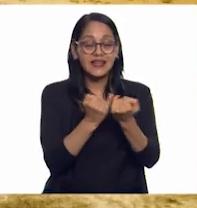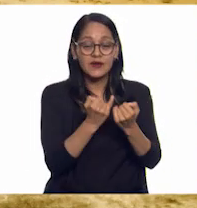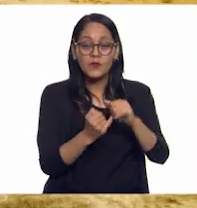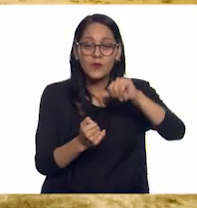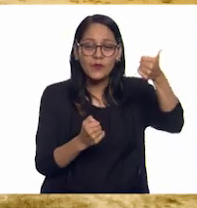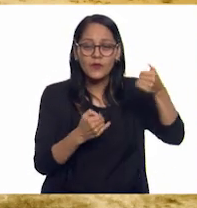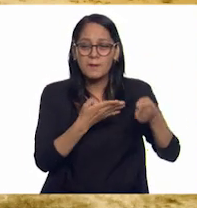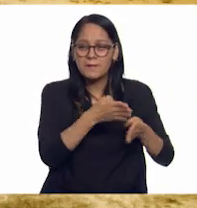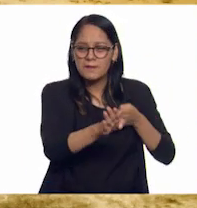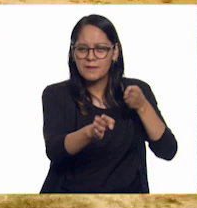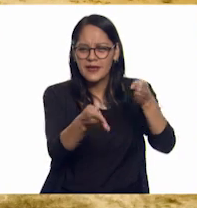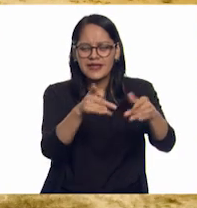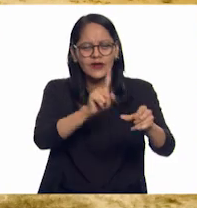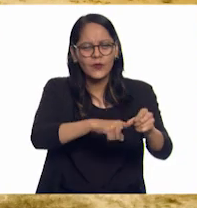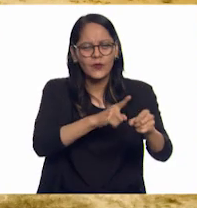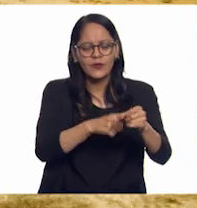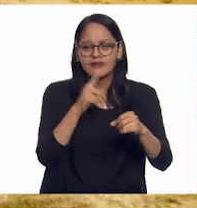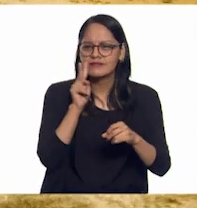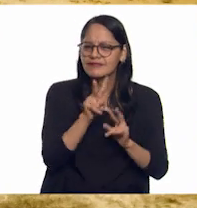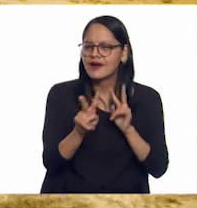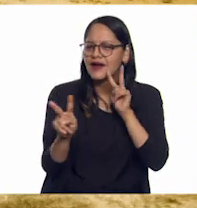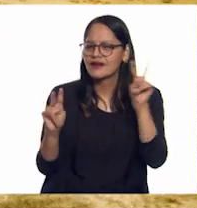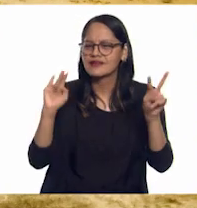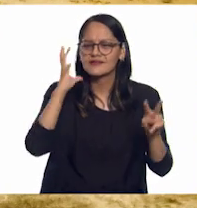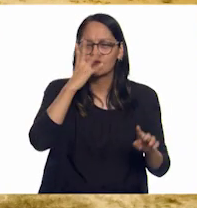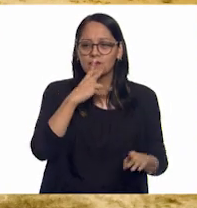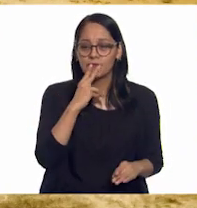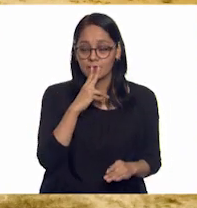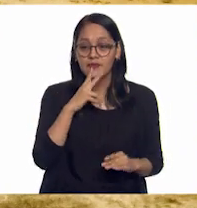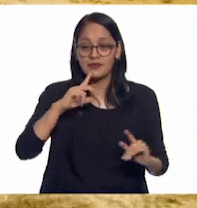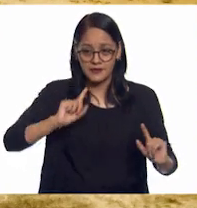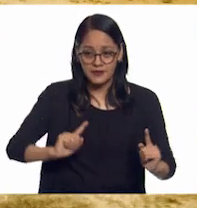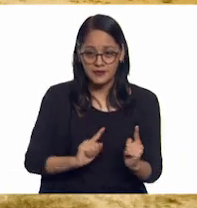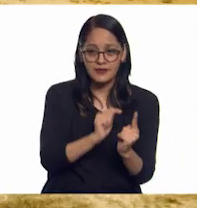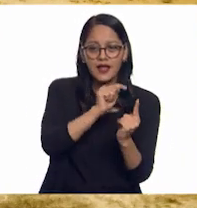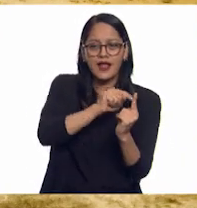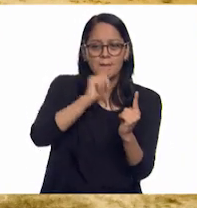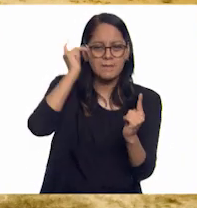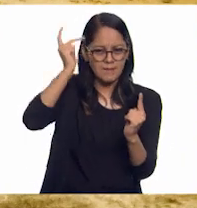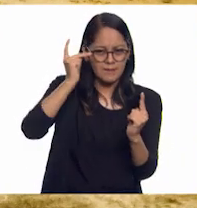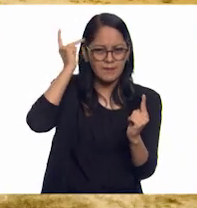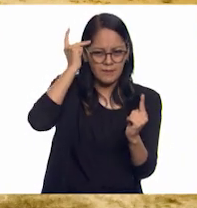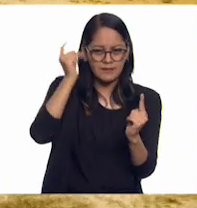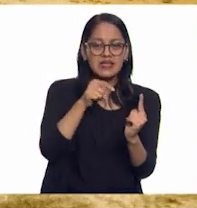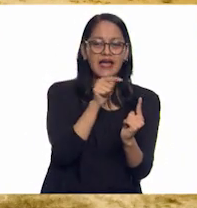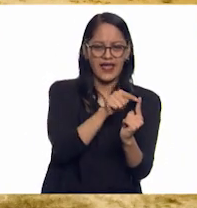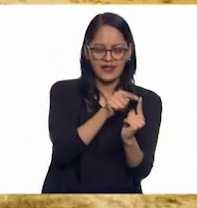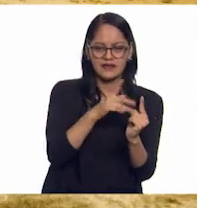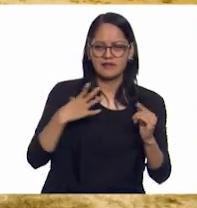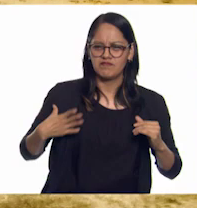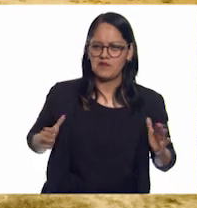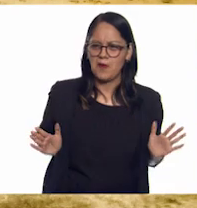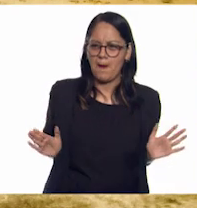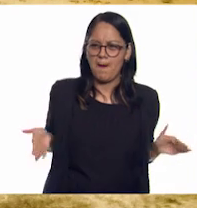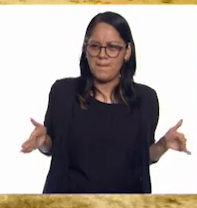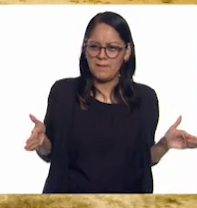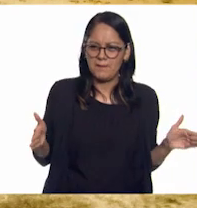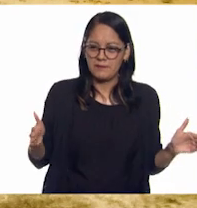Era un gran paraíso. Llegaron con el príncipe. Tenía unas aletas gigantes.